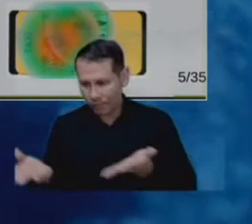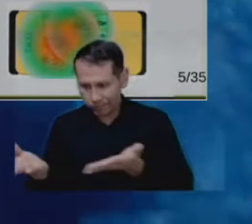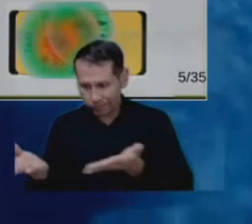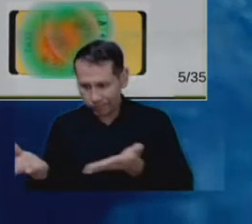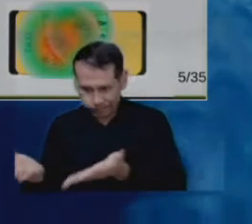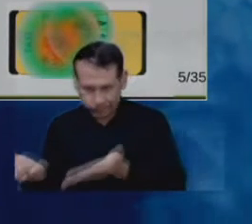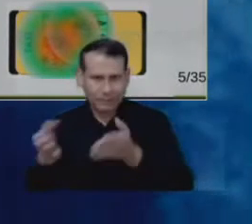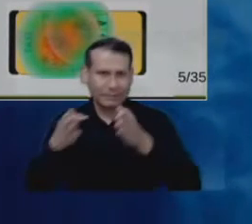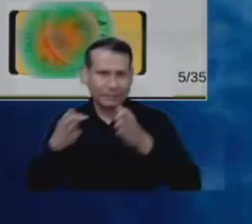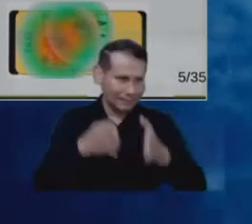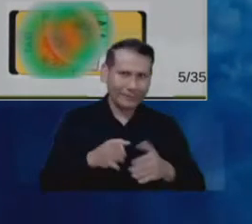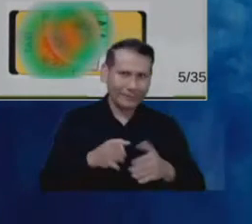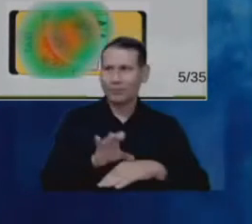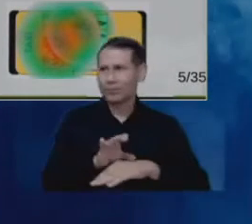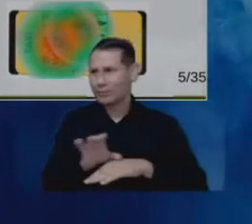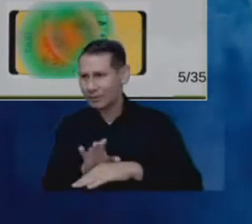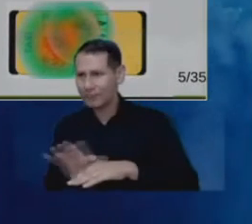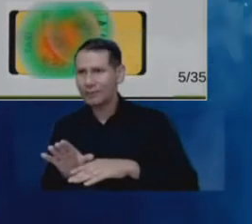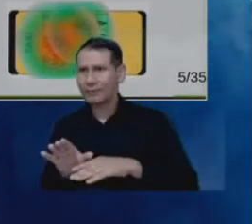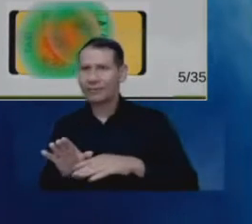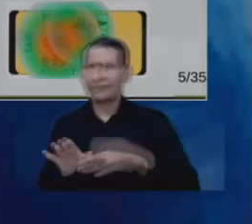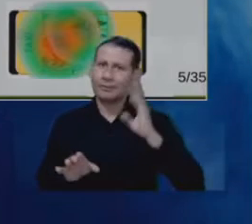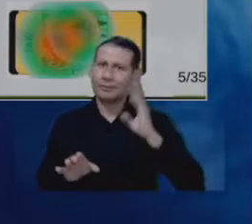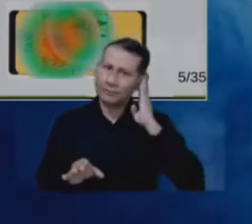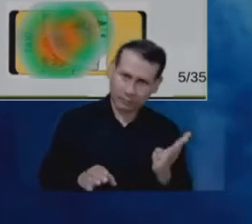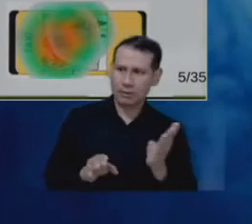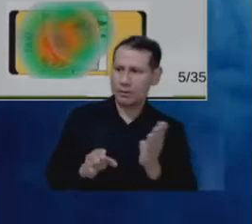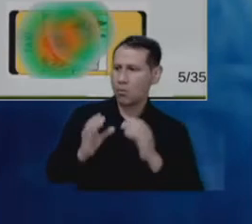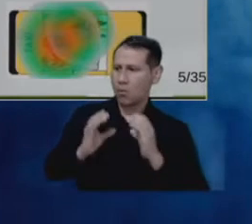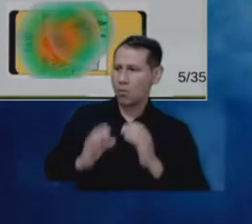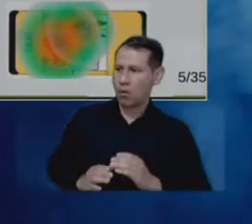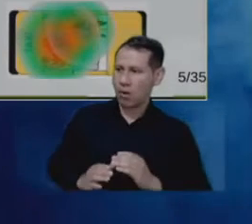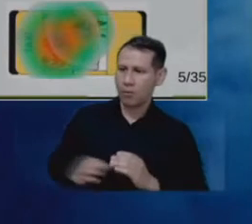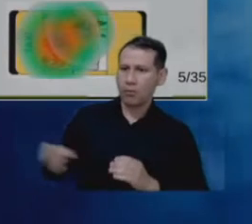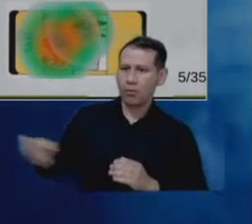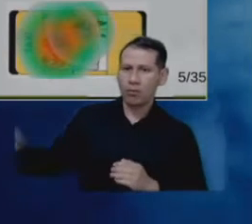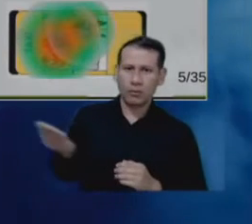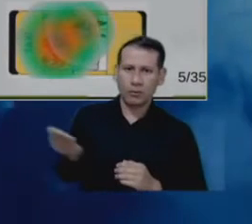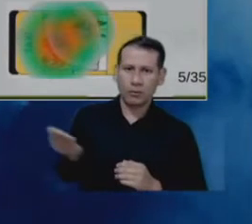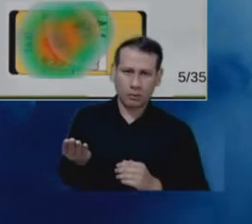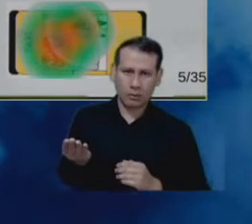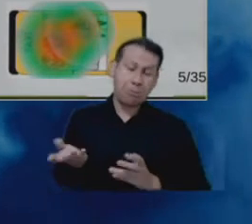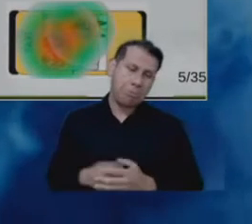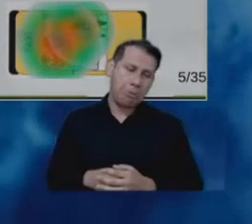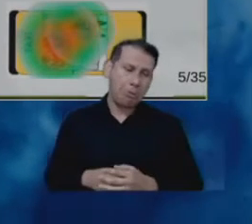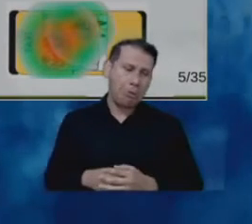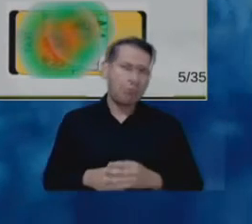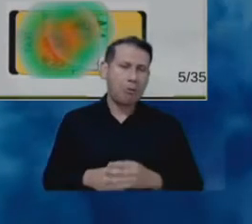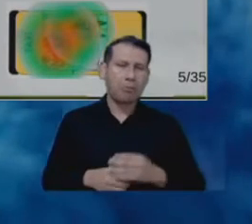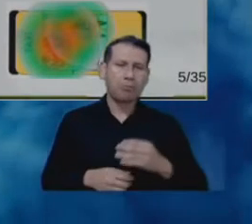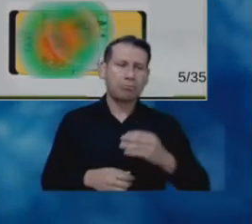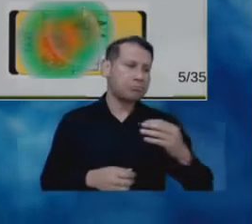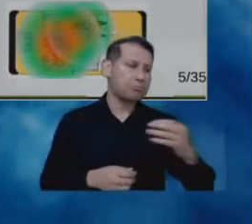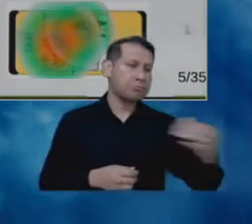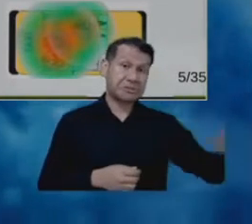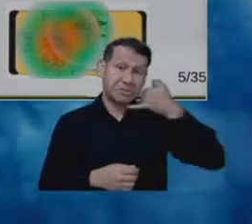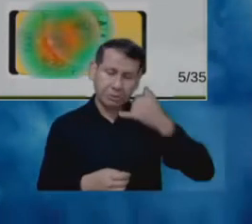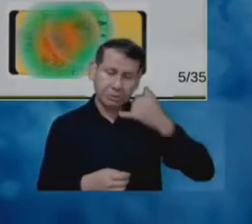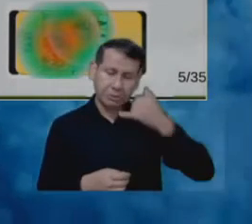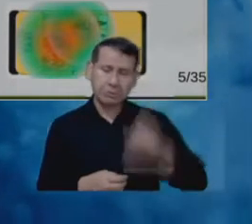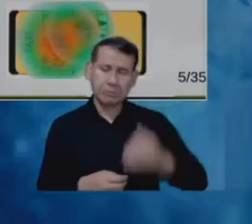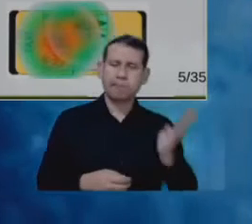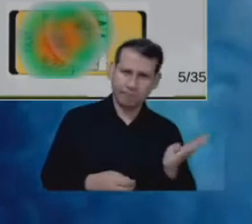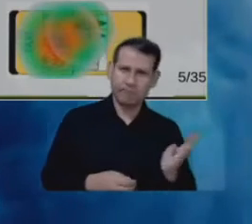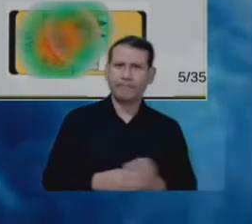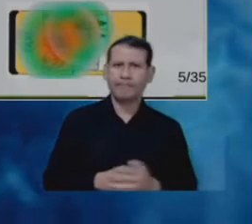tanto para hombres o para mujeres. Puede estar también en posición de llamada, estar muy próximo. Puede estar también en posición de